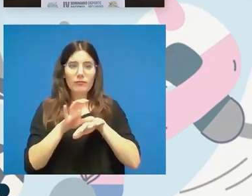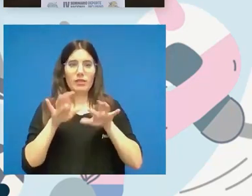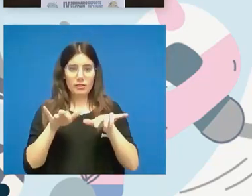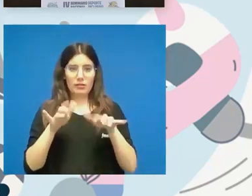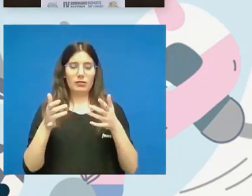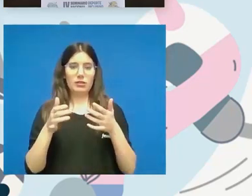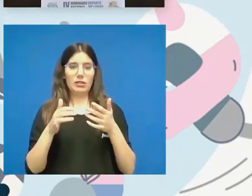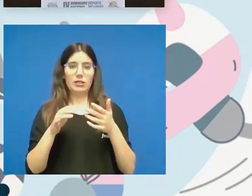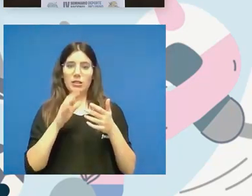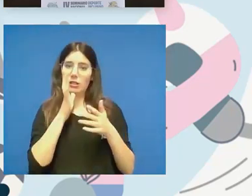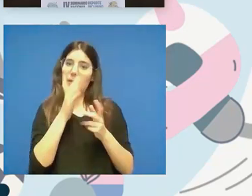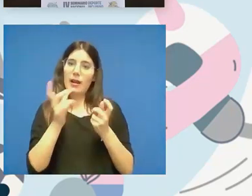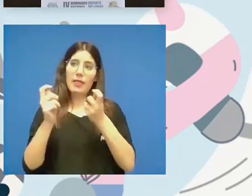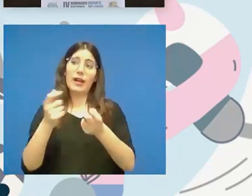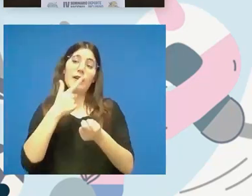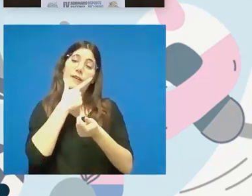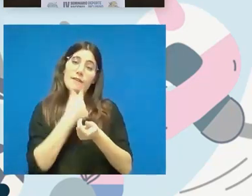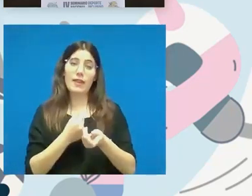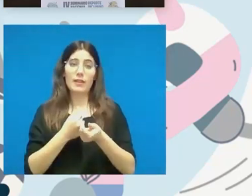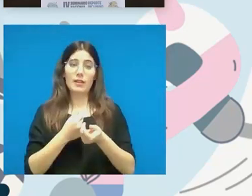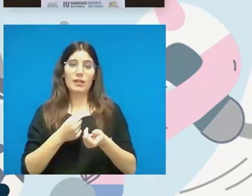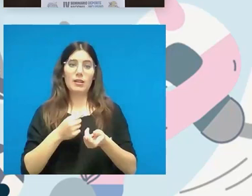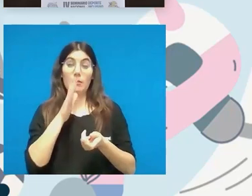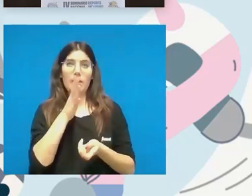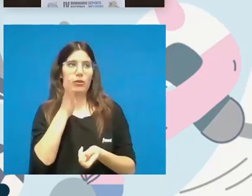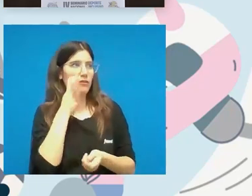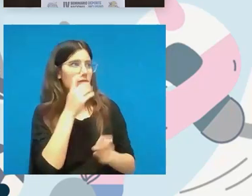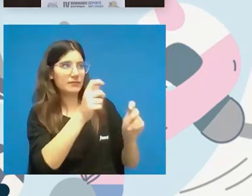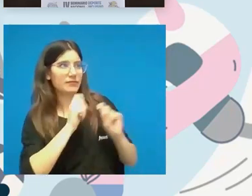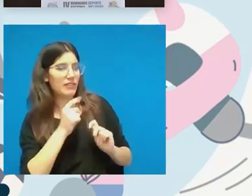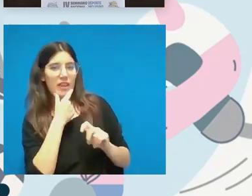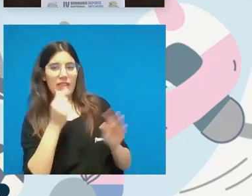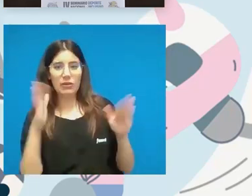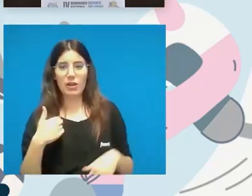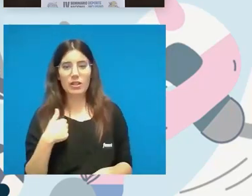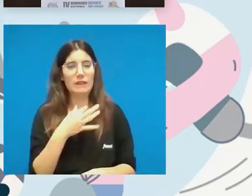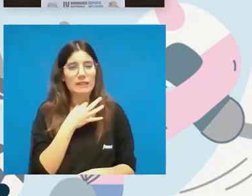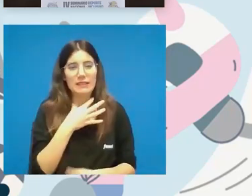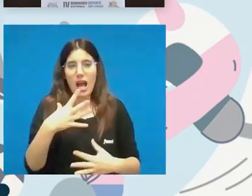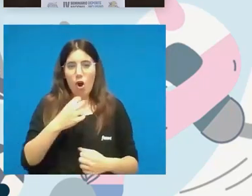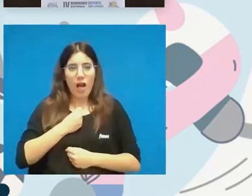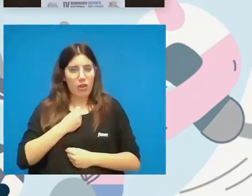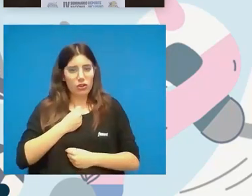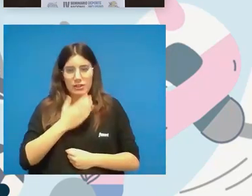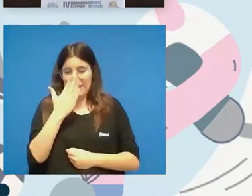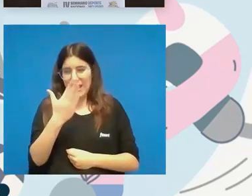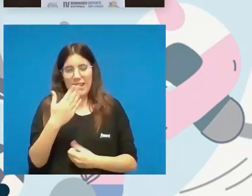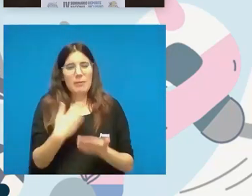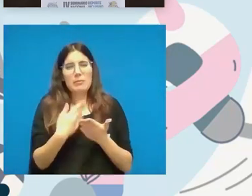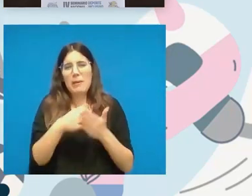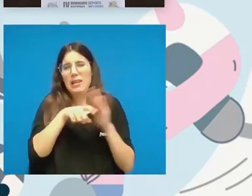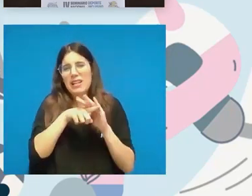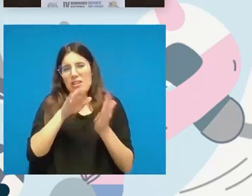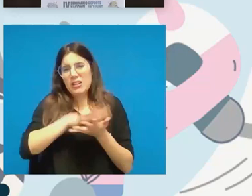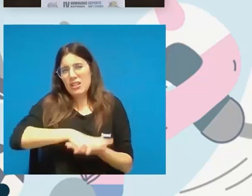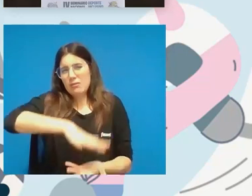deportiva federada federaciones autonómicas que faciliten esto estamos ahogados sinceramente en papeleo y en